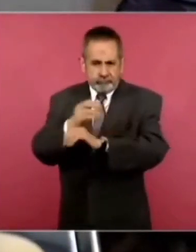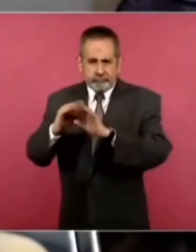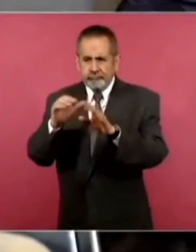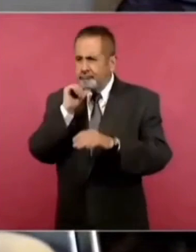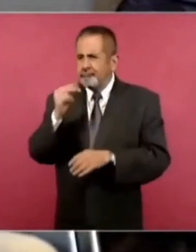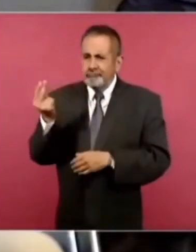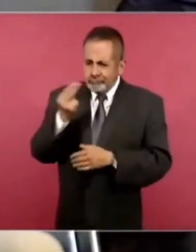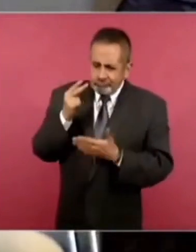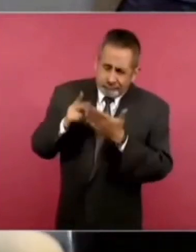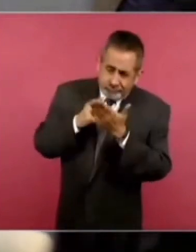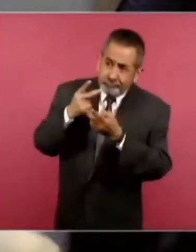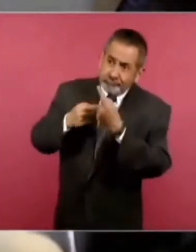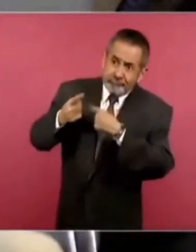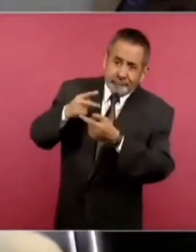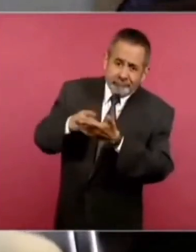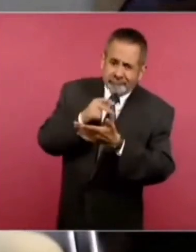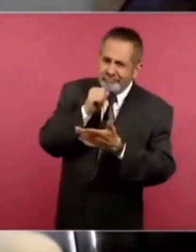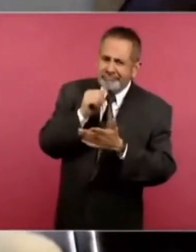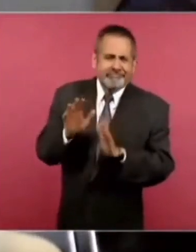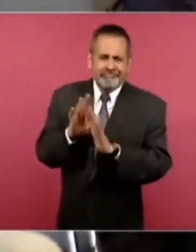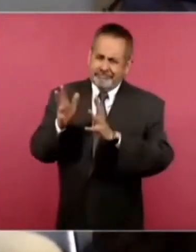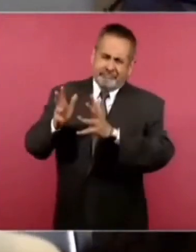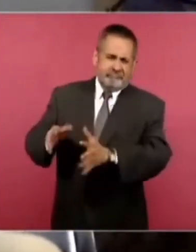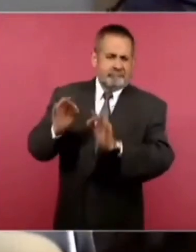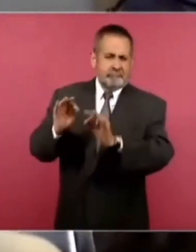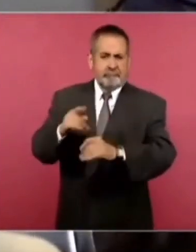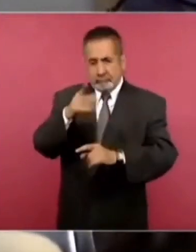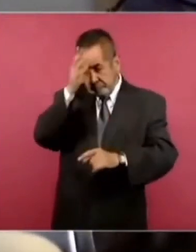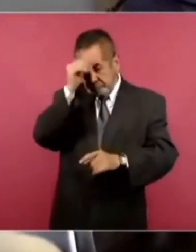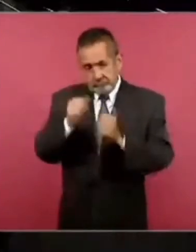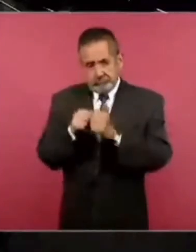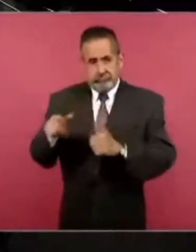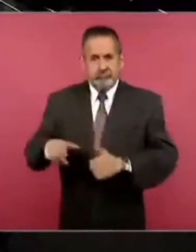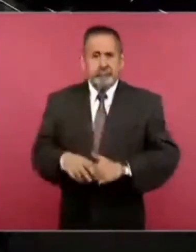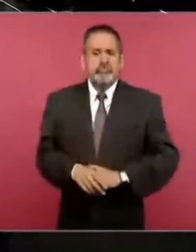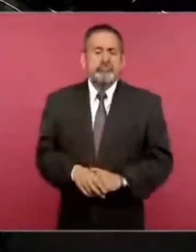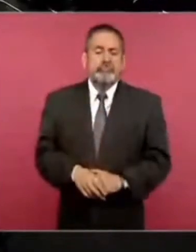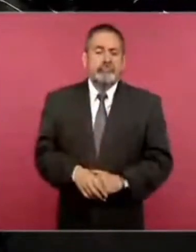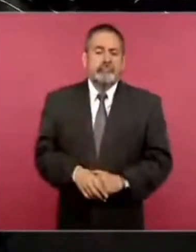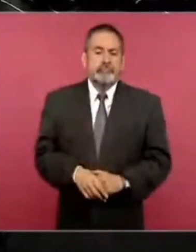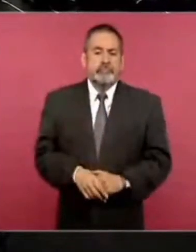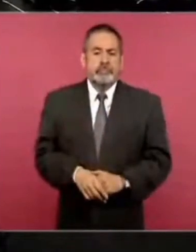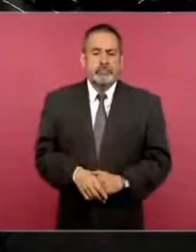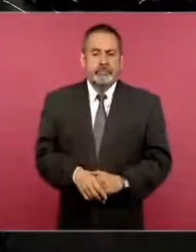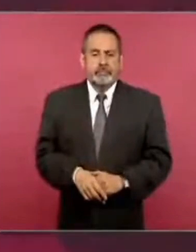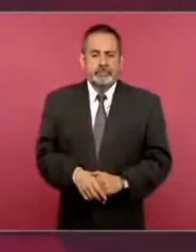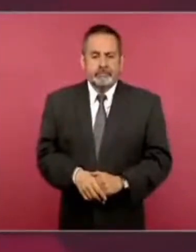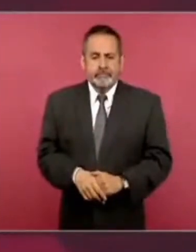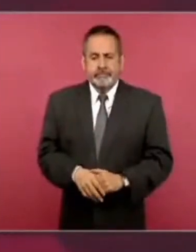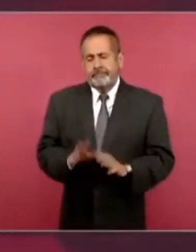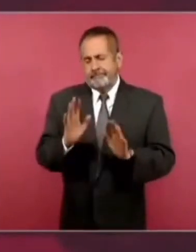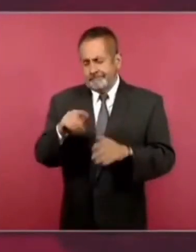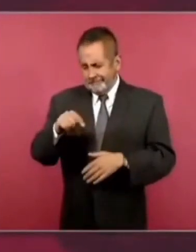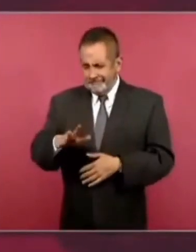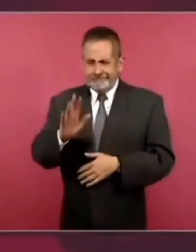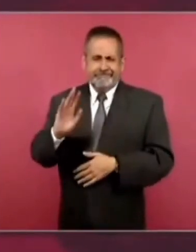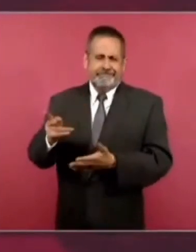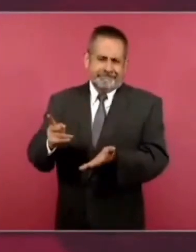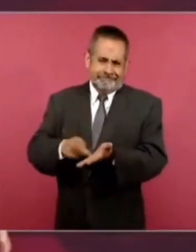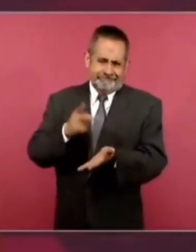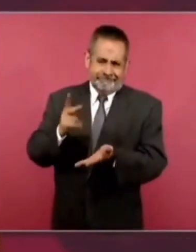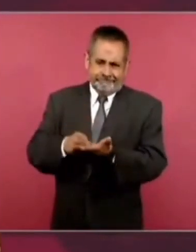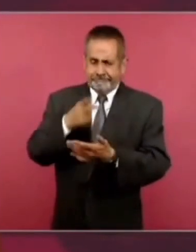necesidad de reponerlo, ¿no? ¿Usted coincide con esto? Bueno, aquí ya se ha dicho por parte del